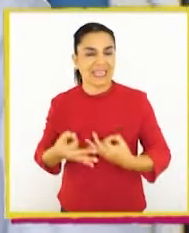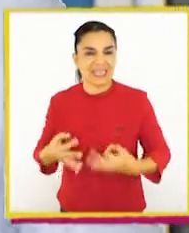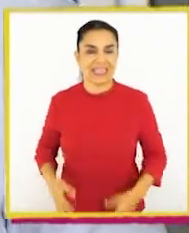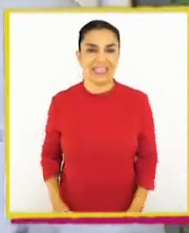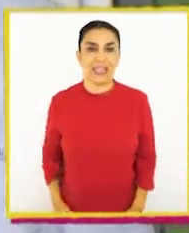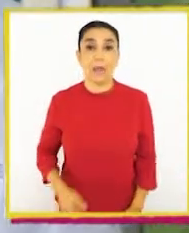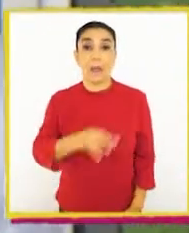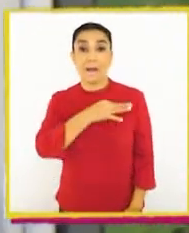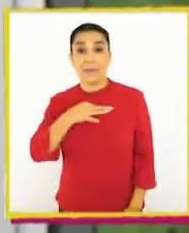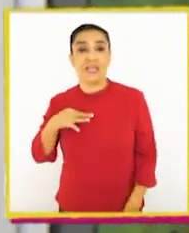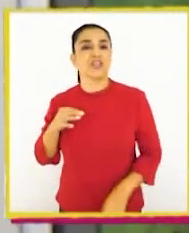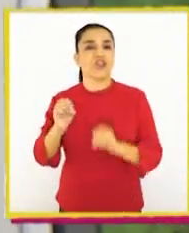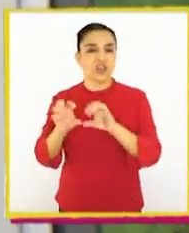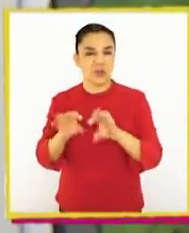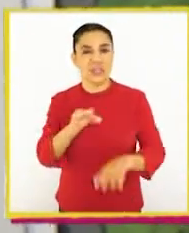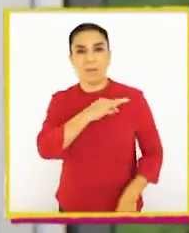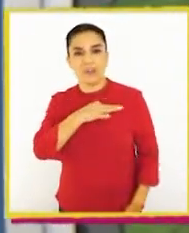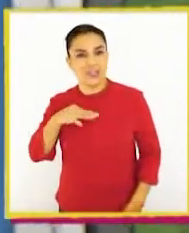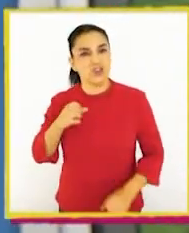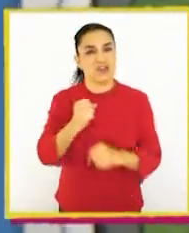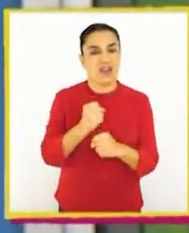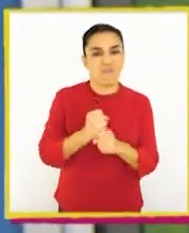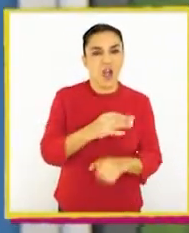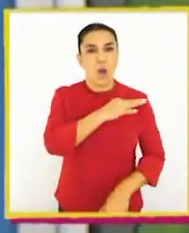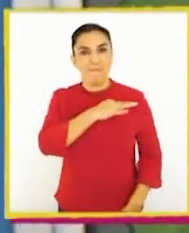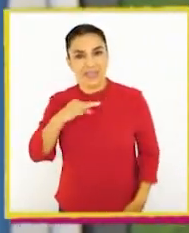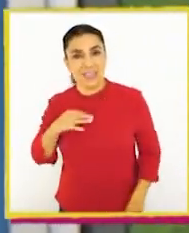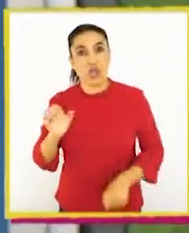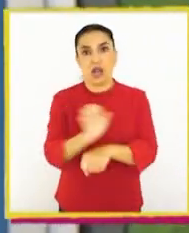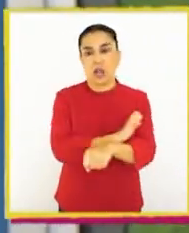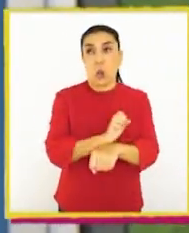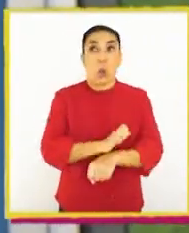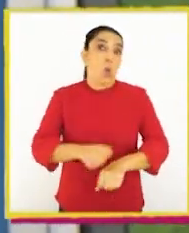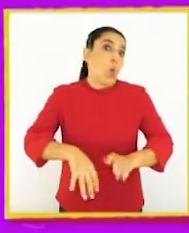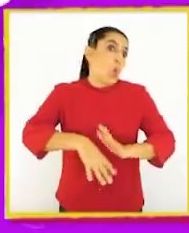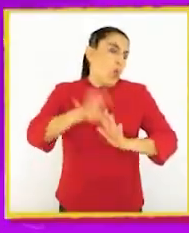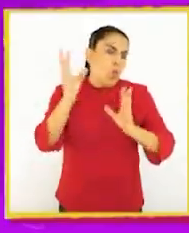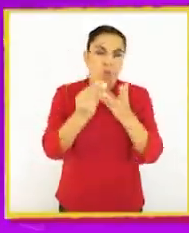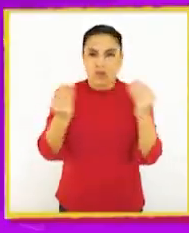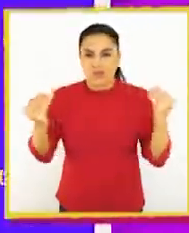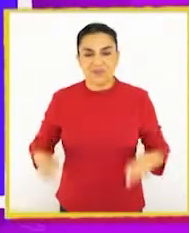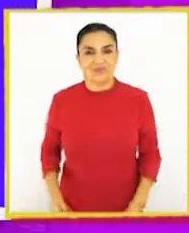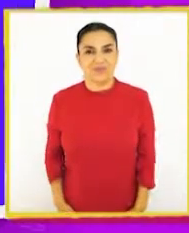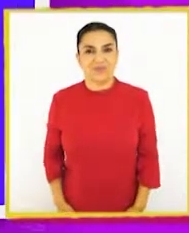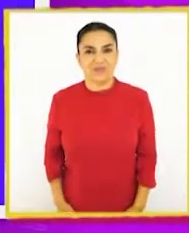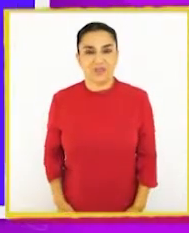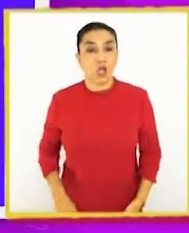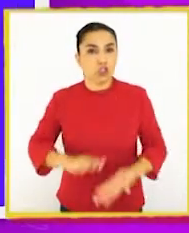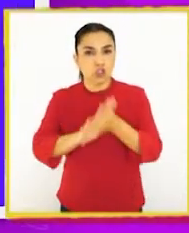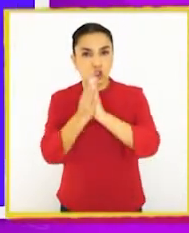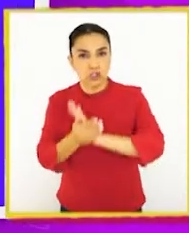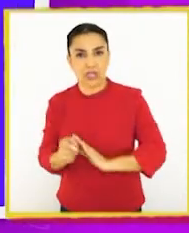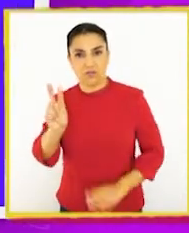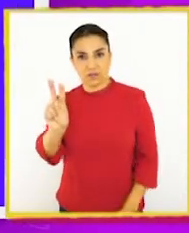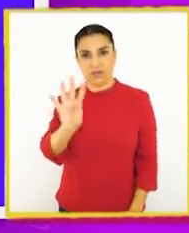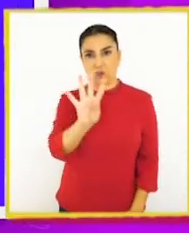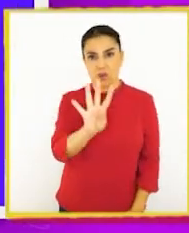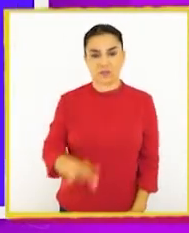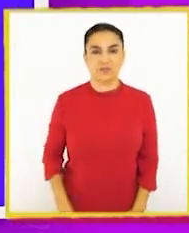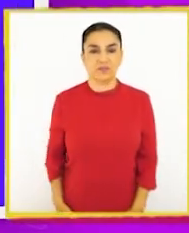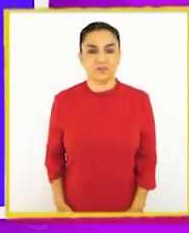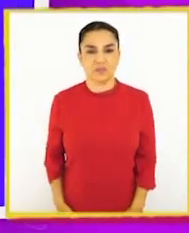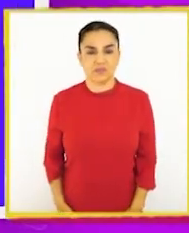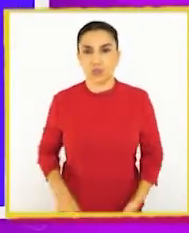¡Excelente! Ministro de educación, del trabajo, de energía. Uf, que son hartos. Son 24 en total